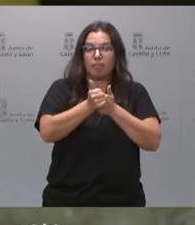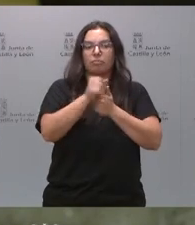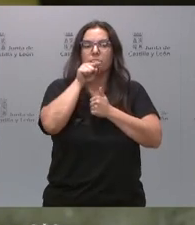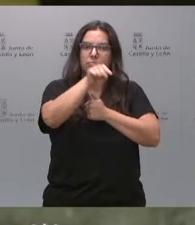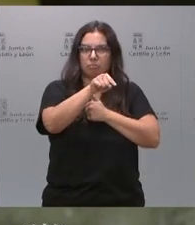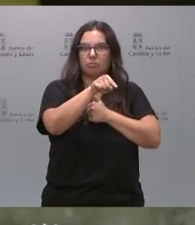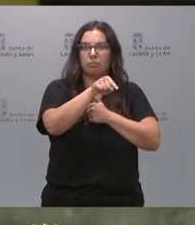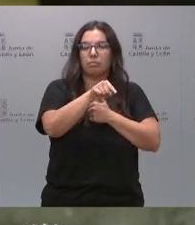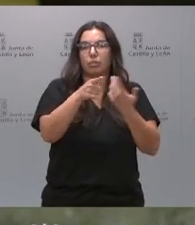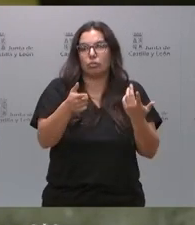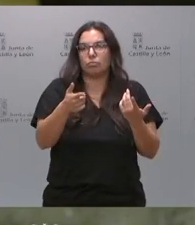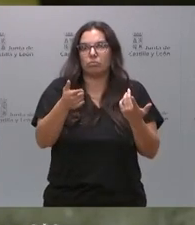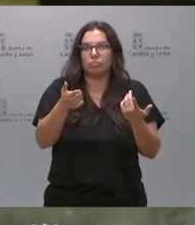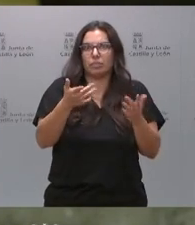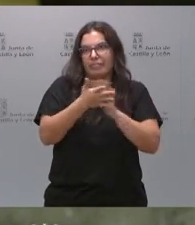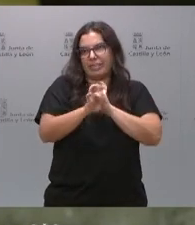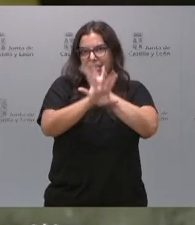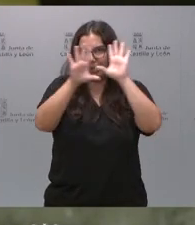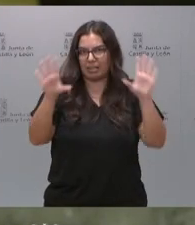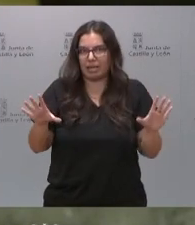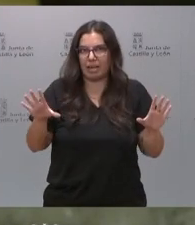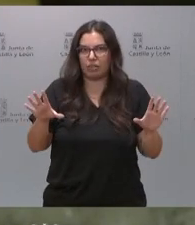yo creo que está meridianamente claro.